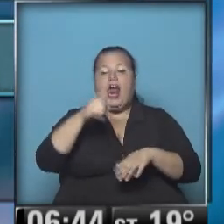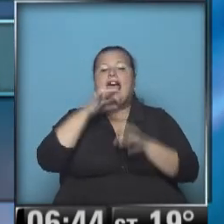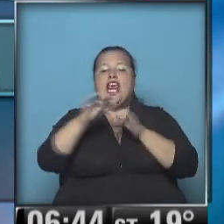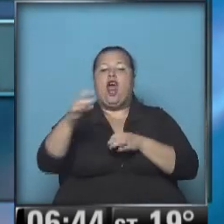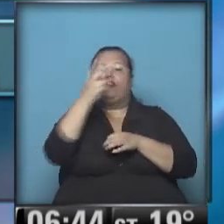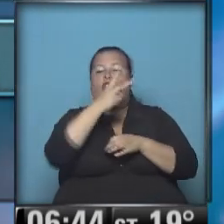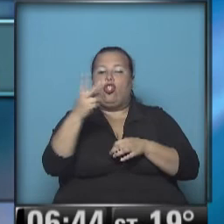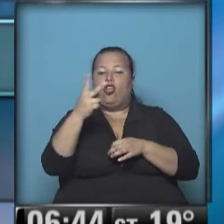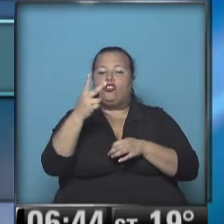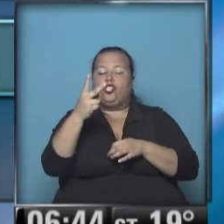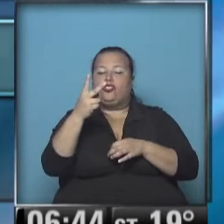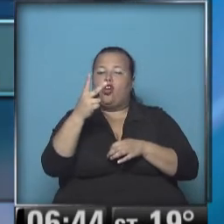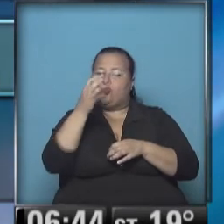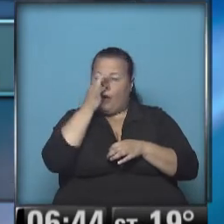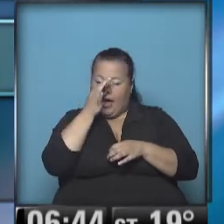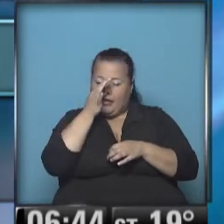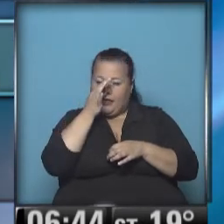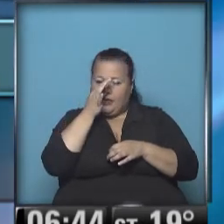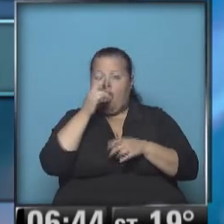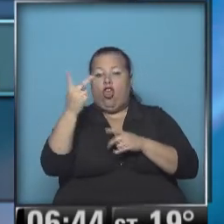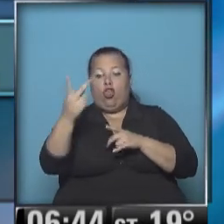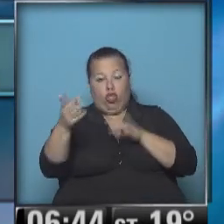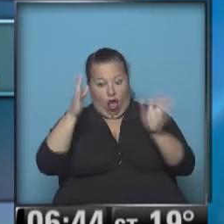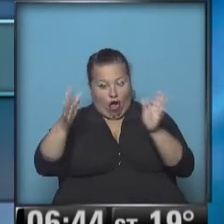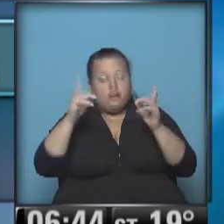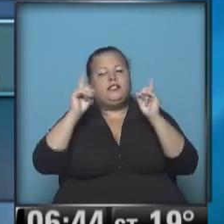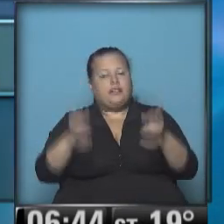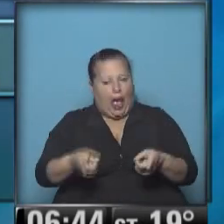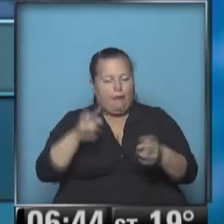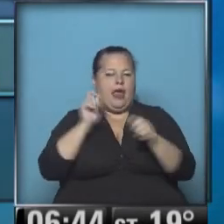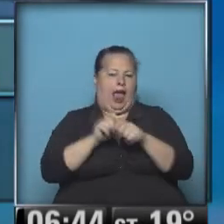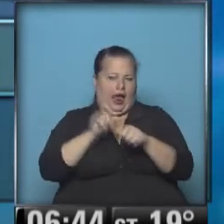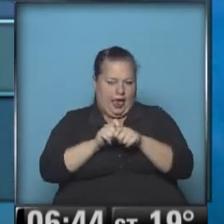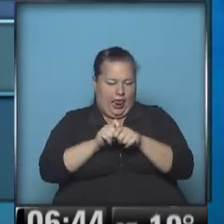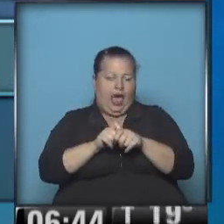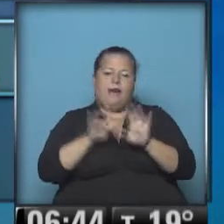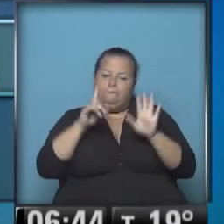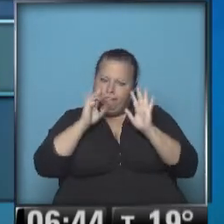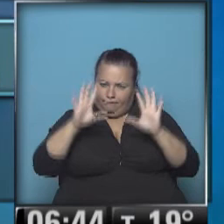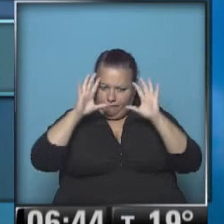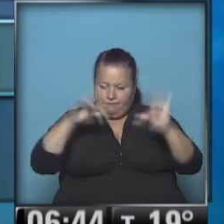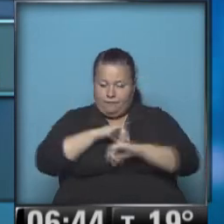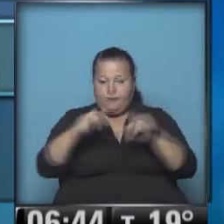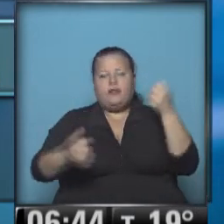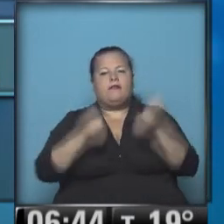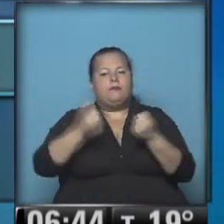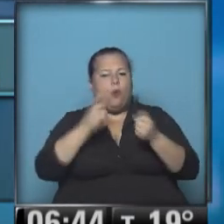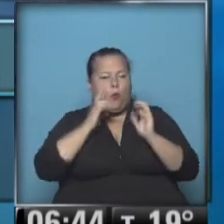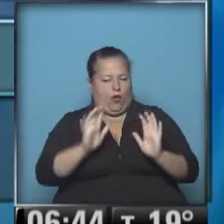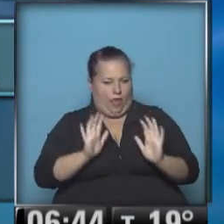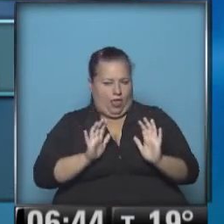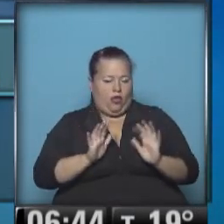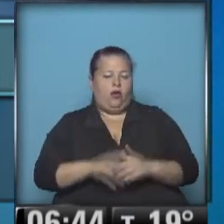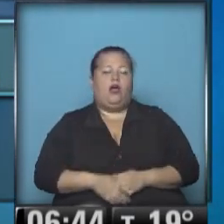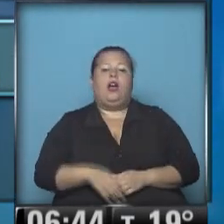220. En ambos puntos también se están realizando obras, así que, tenga en cuenta este dato y circule con mayor precaución.